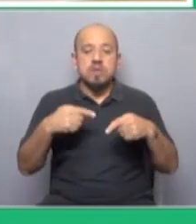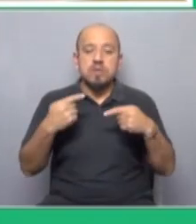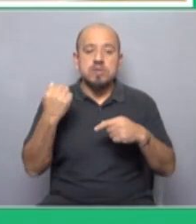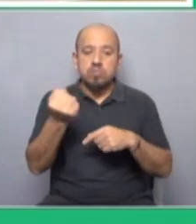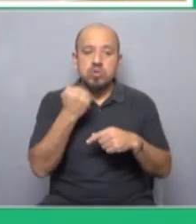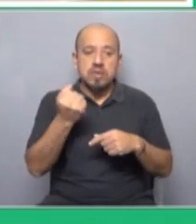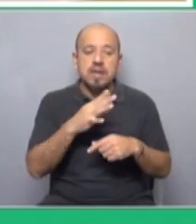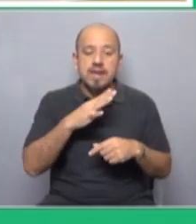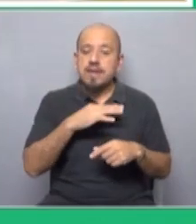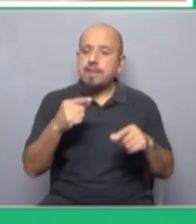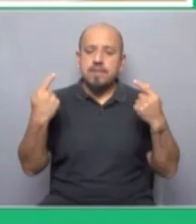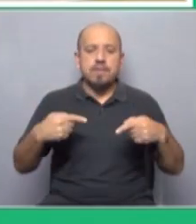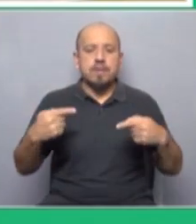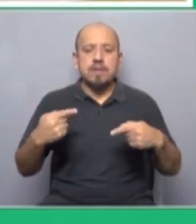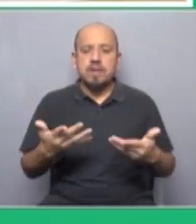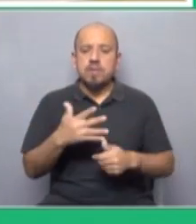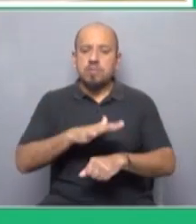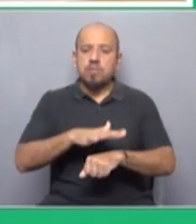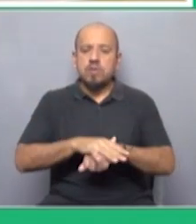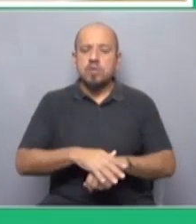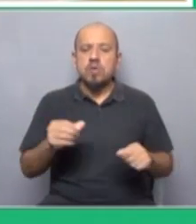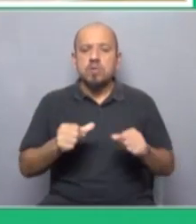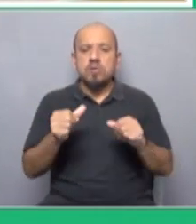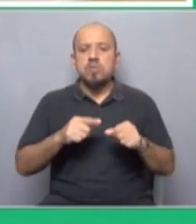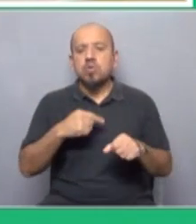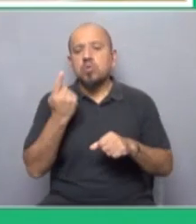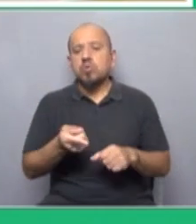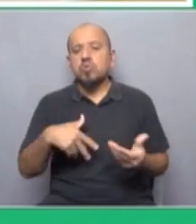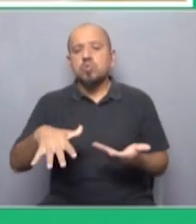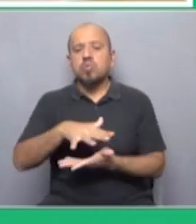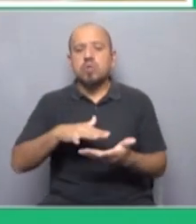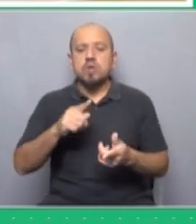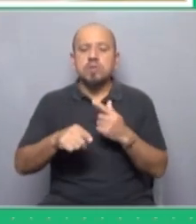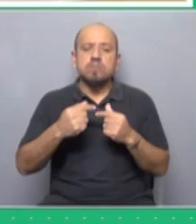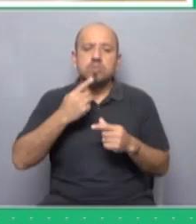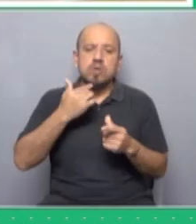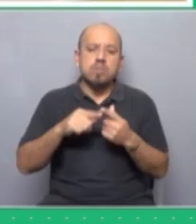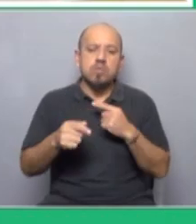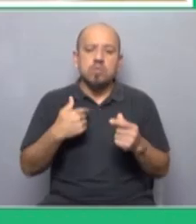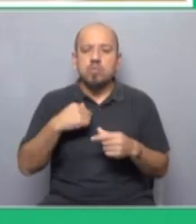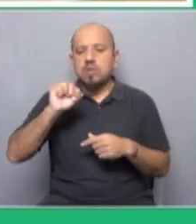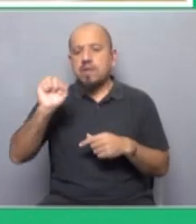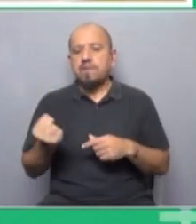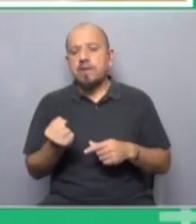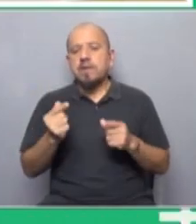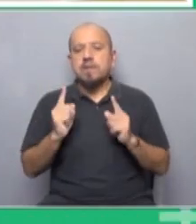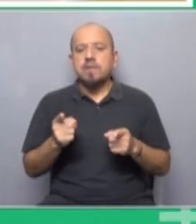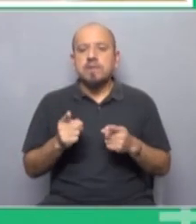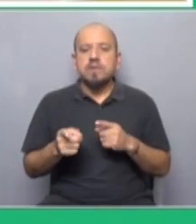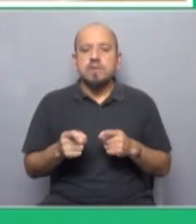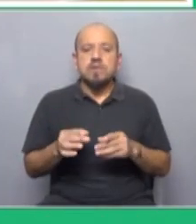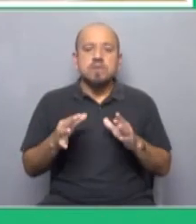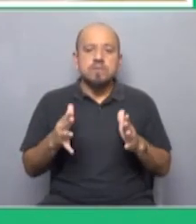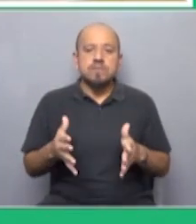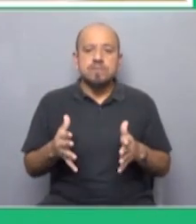de debatir en un momento como este y lo hacemos con las otras regiones con Asia con África también que